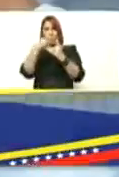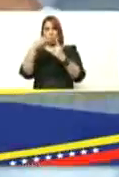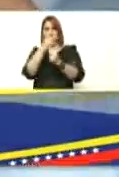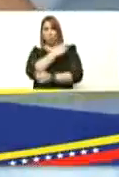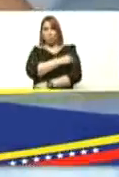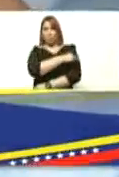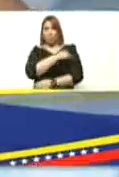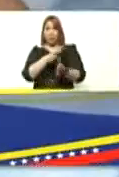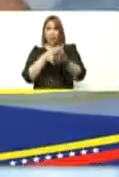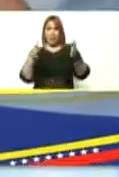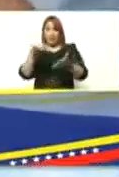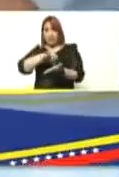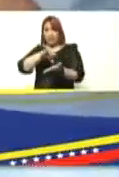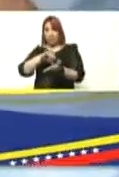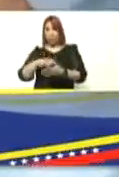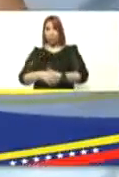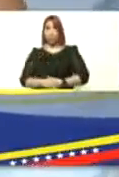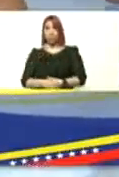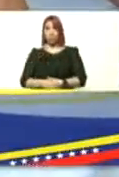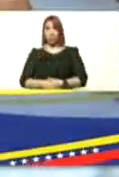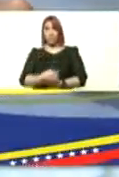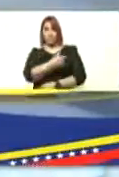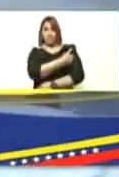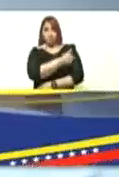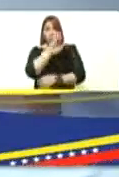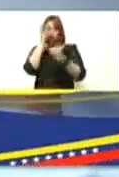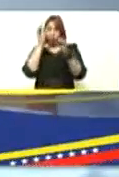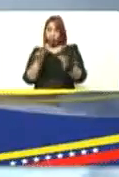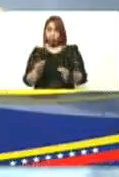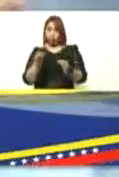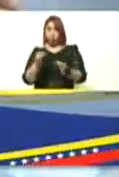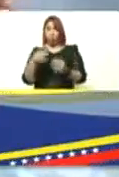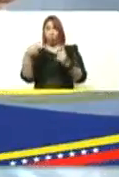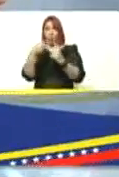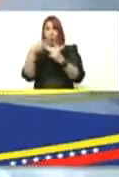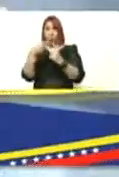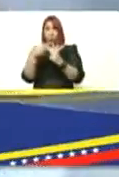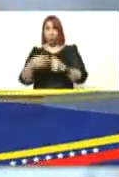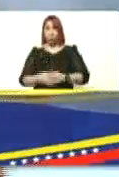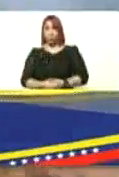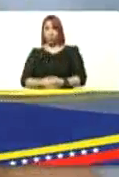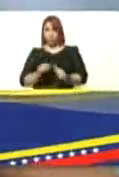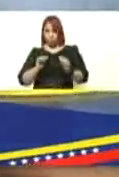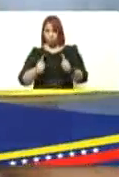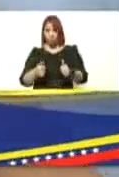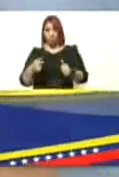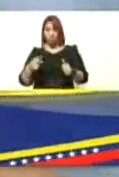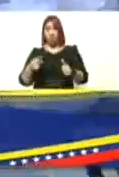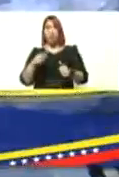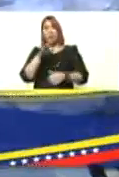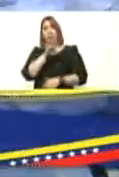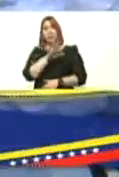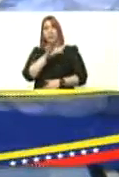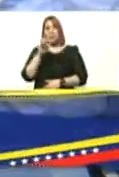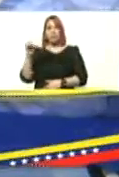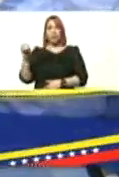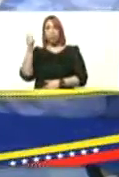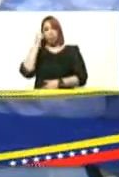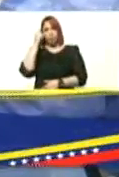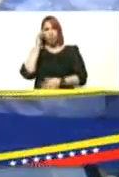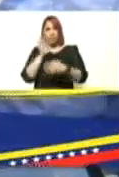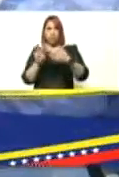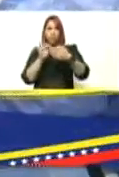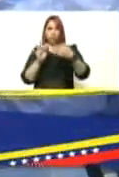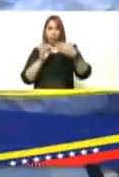ahora o en un gran centro de vacunación precisamente este hotel acaba de cumplir ayer 500 días en funcionamiento